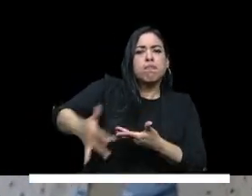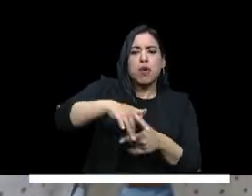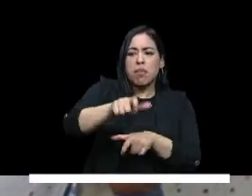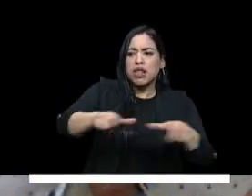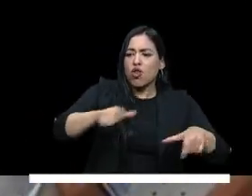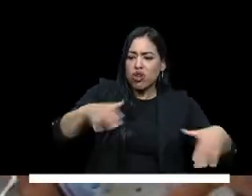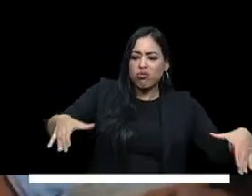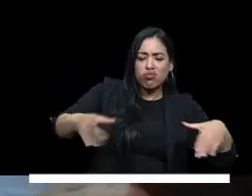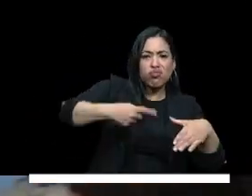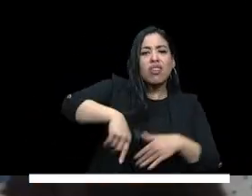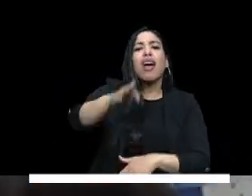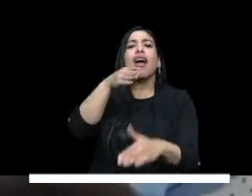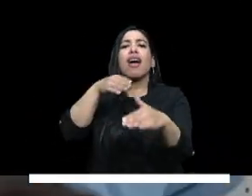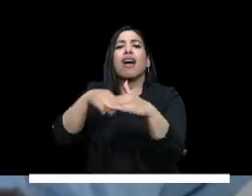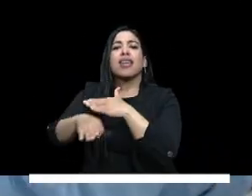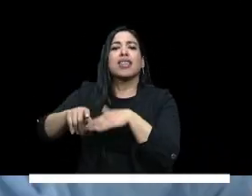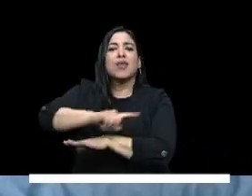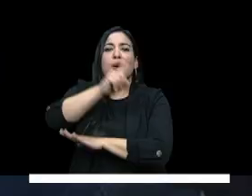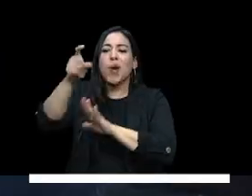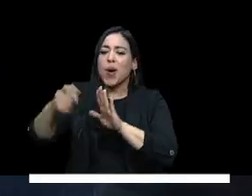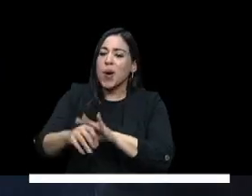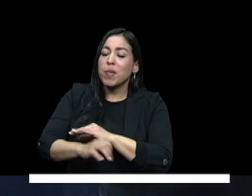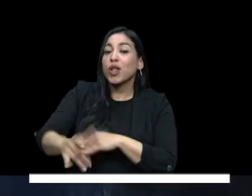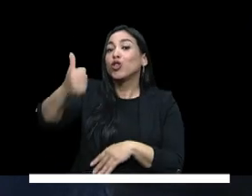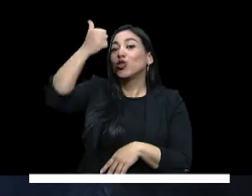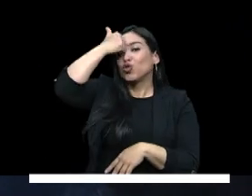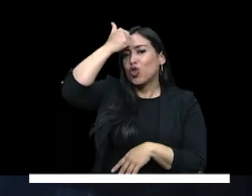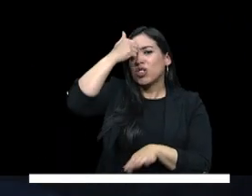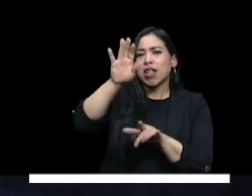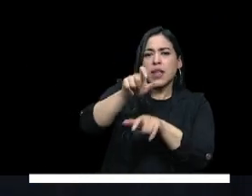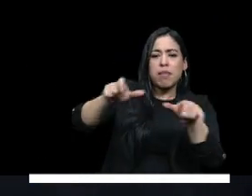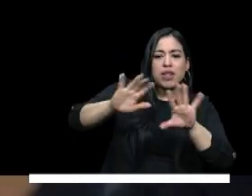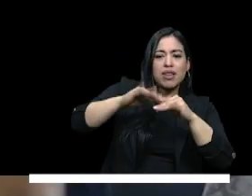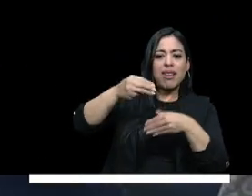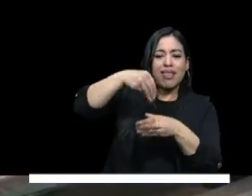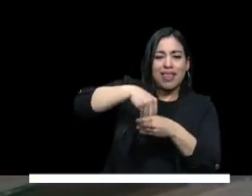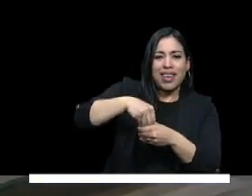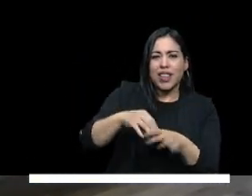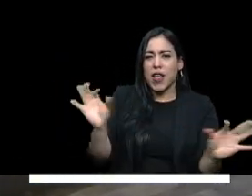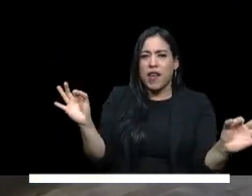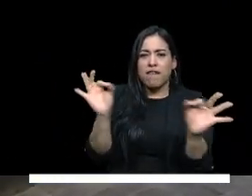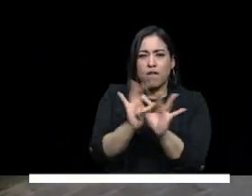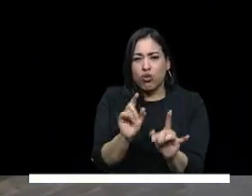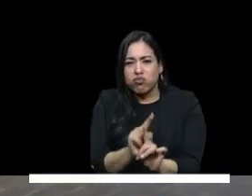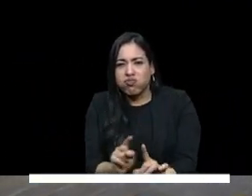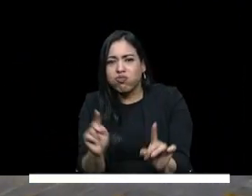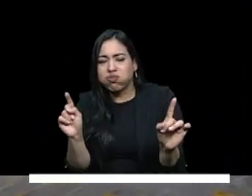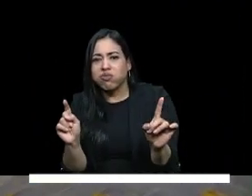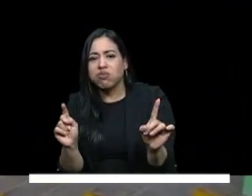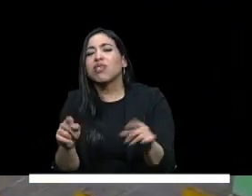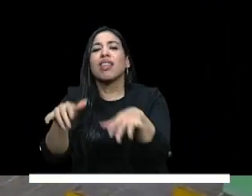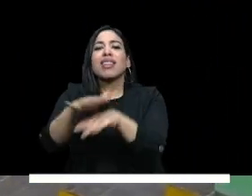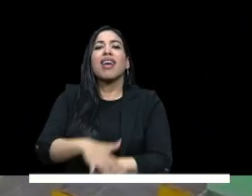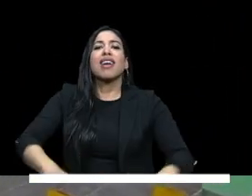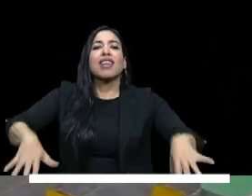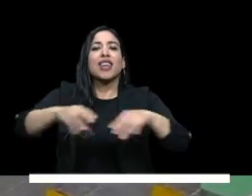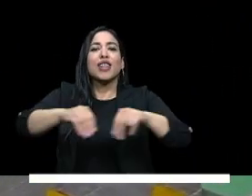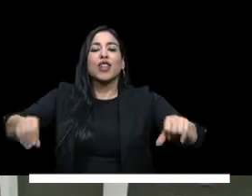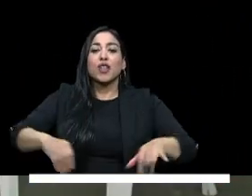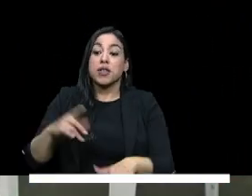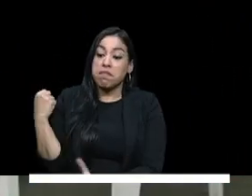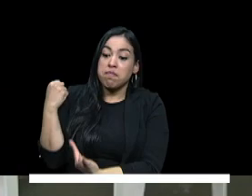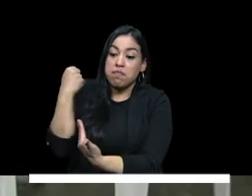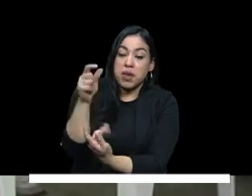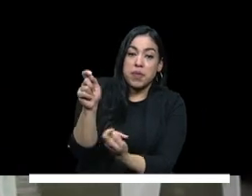actores acceso y cobertura docentes y personal educativo enfoques diferenciales y territoriales y